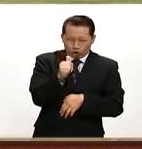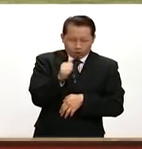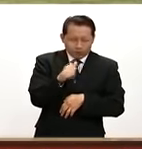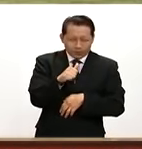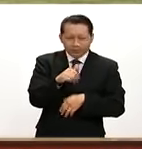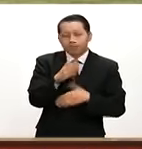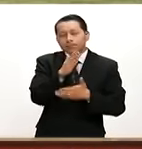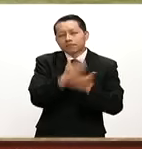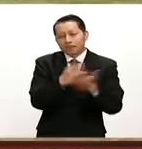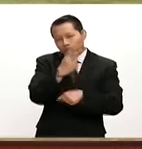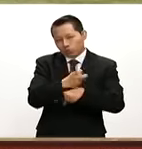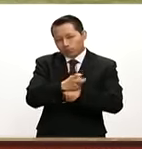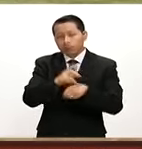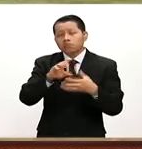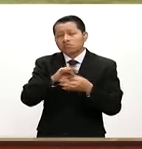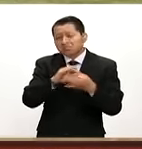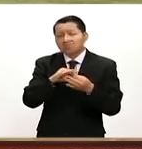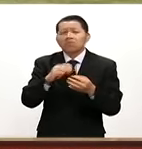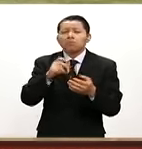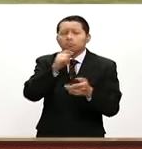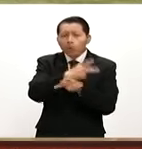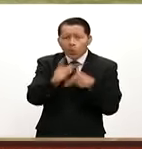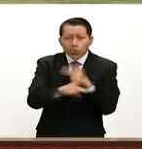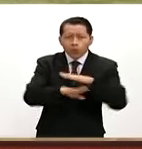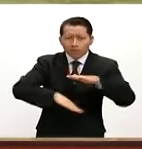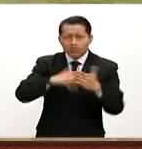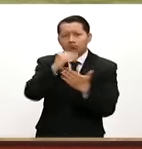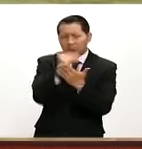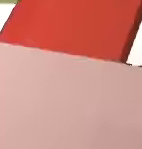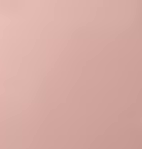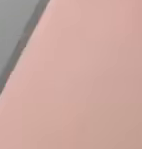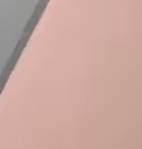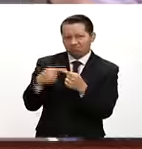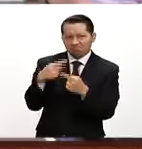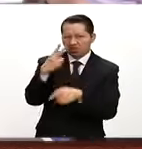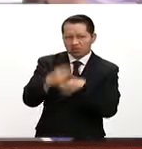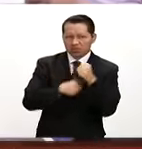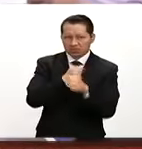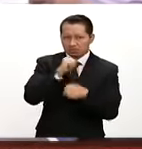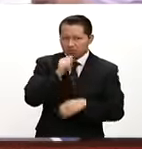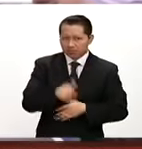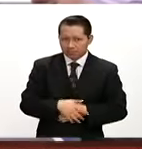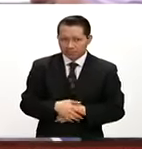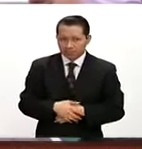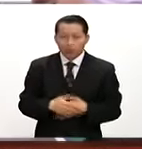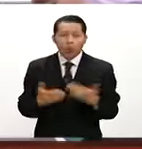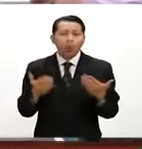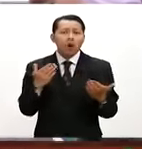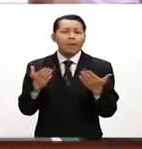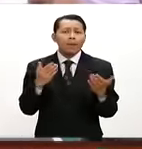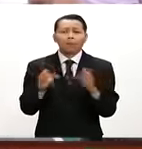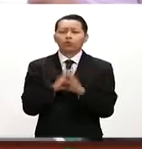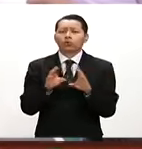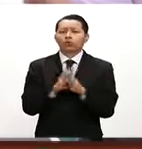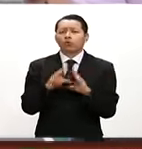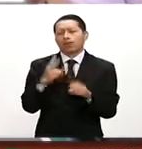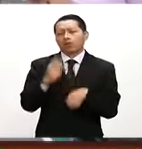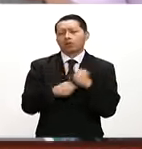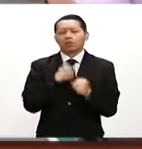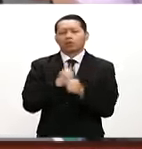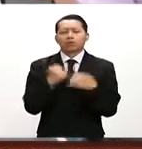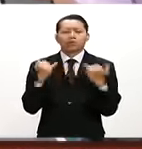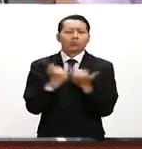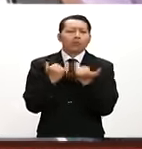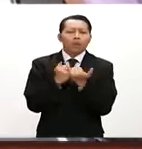sexto mes consecutivo, lo que no ocurría en los últimos dos años. Si comparamos en lapsos de dos años,